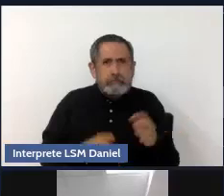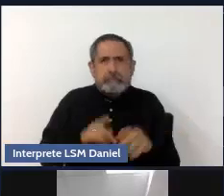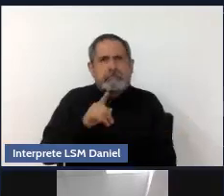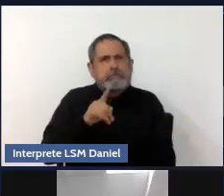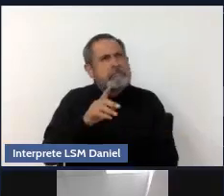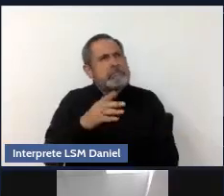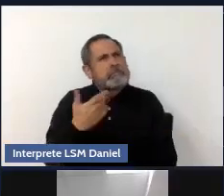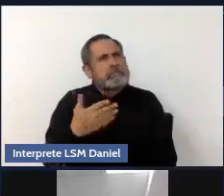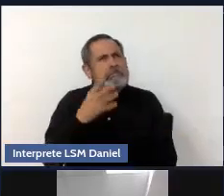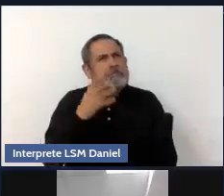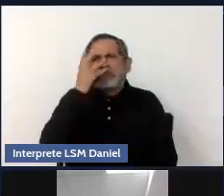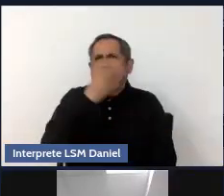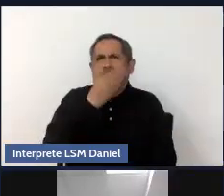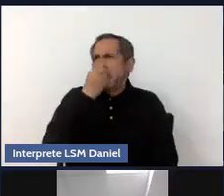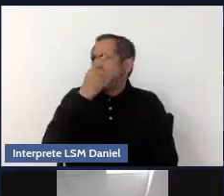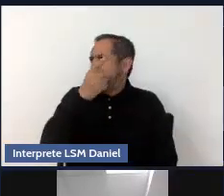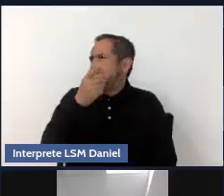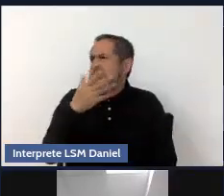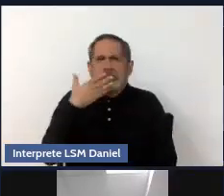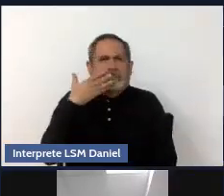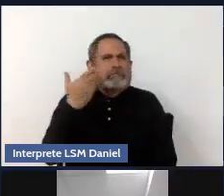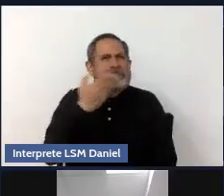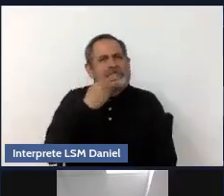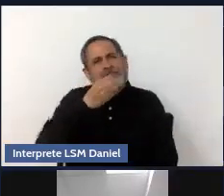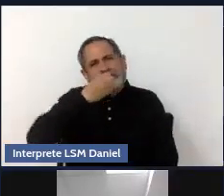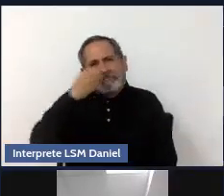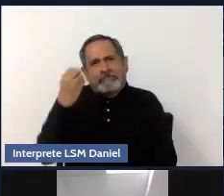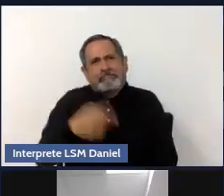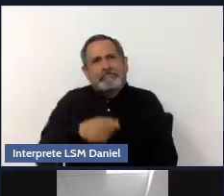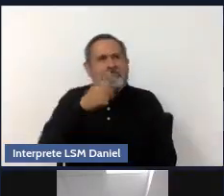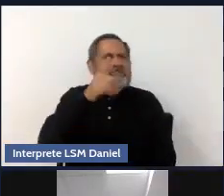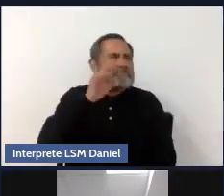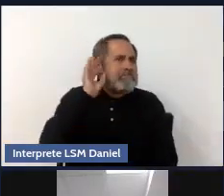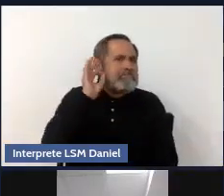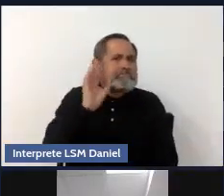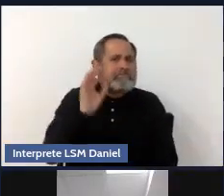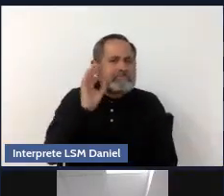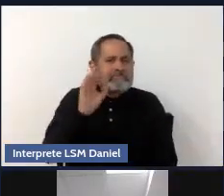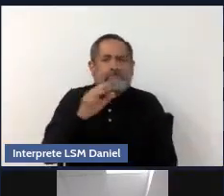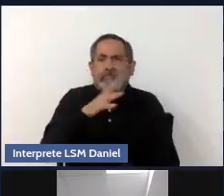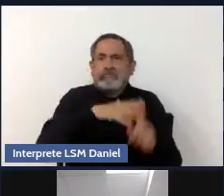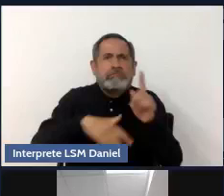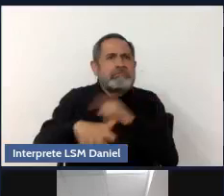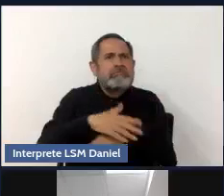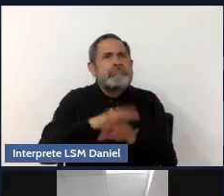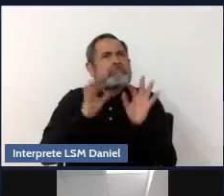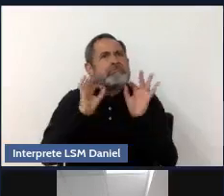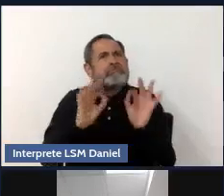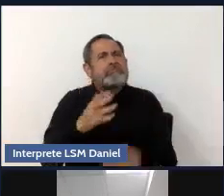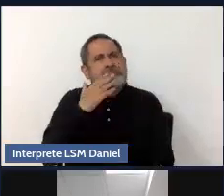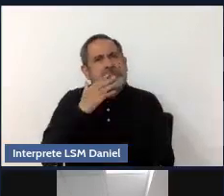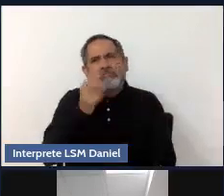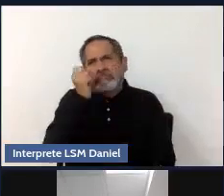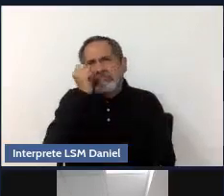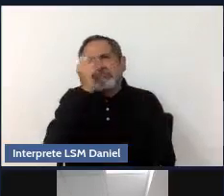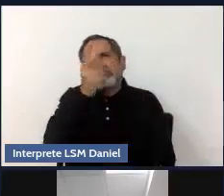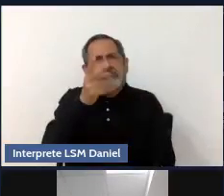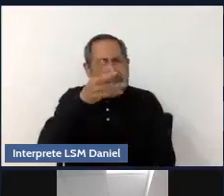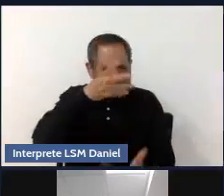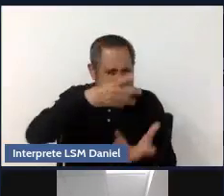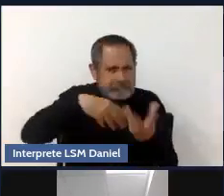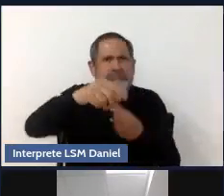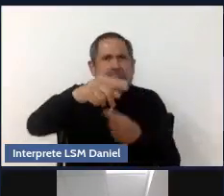¿no? Agradables. Y el entorno también, que se antoja, por supuesto, estar en esos lugares. Y